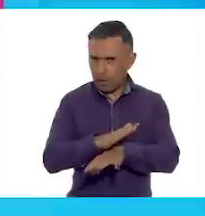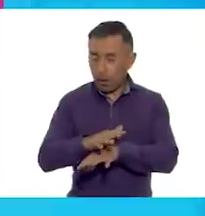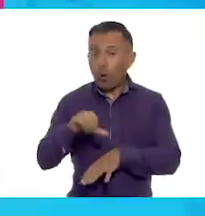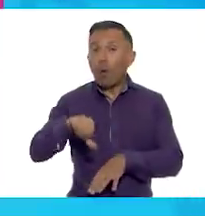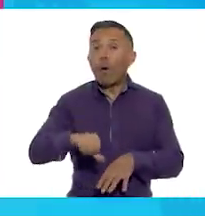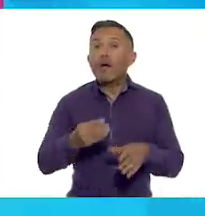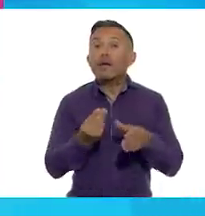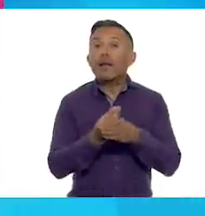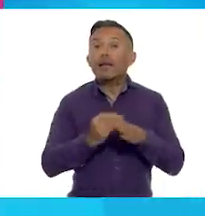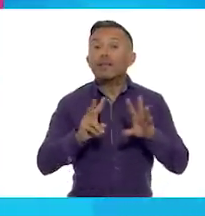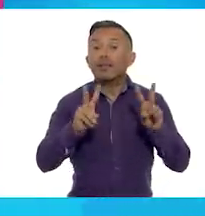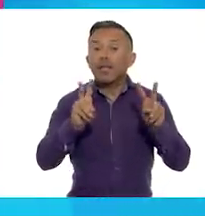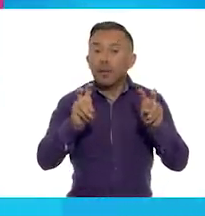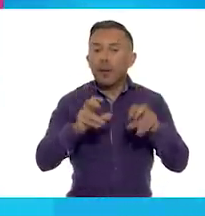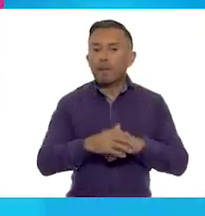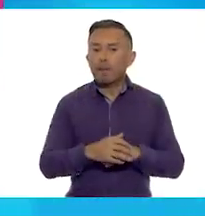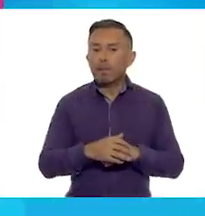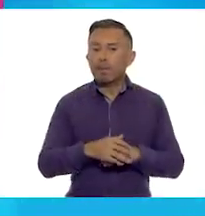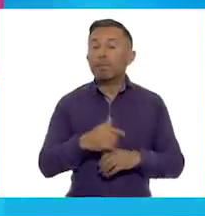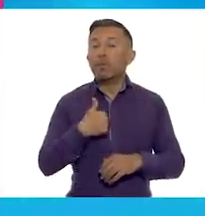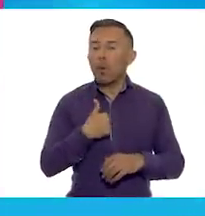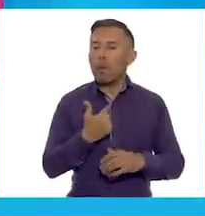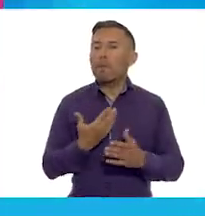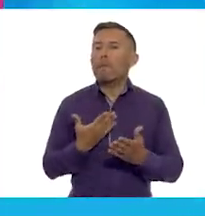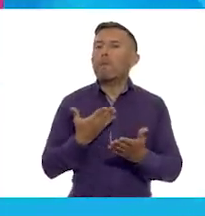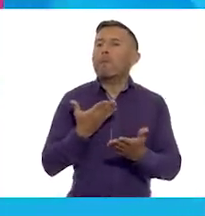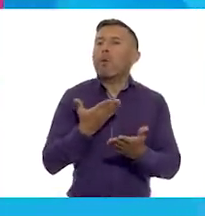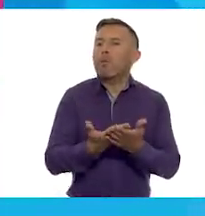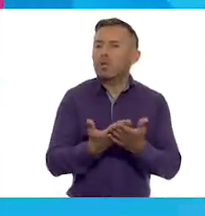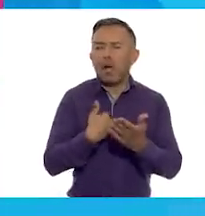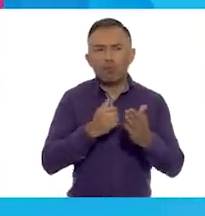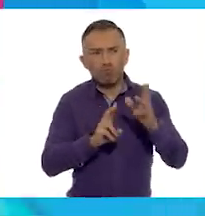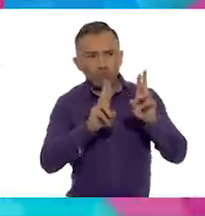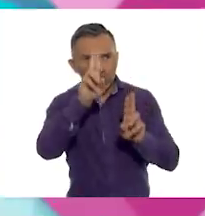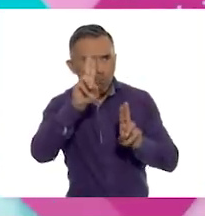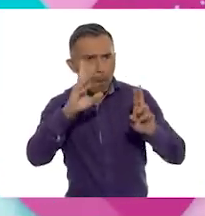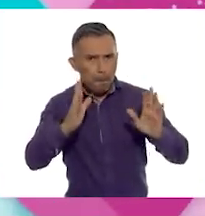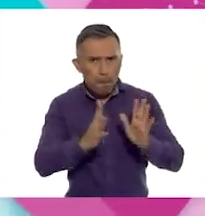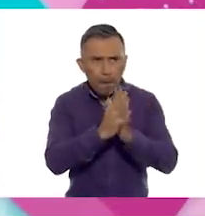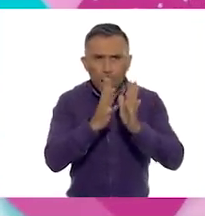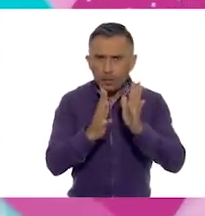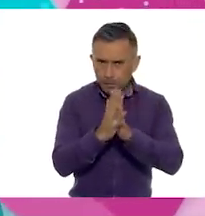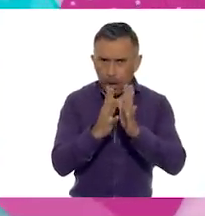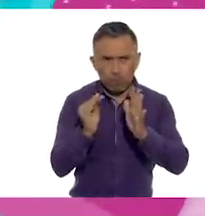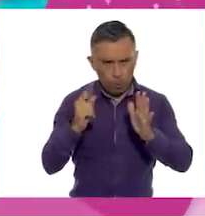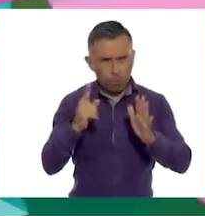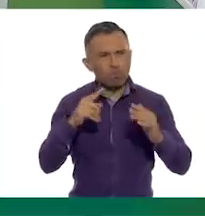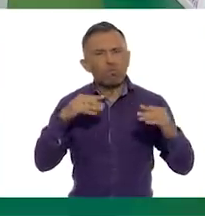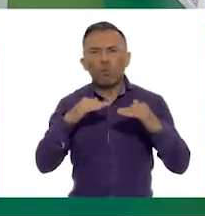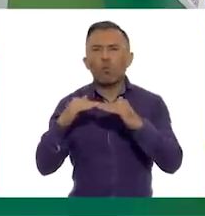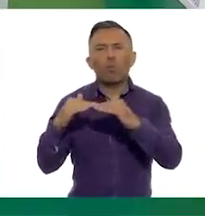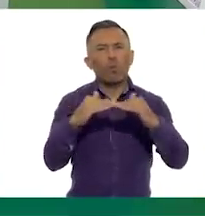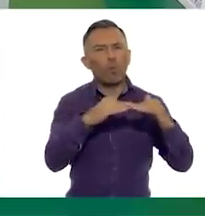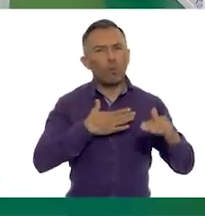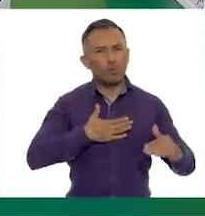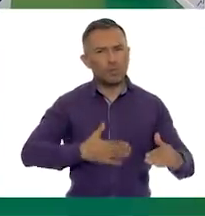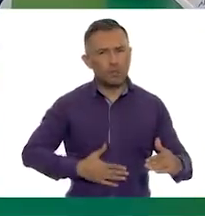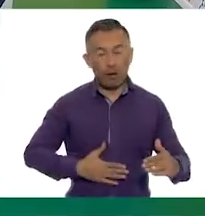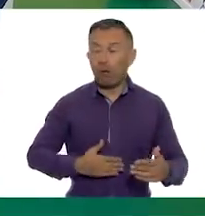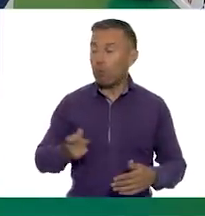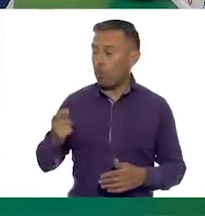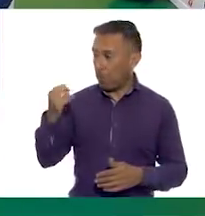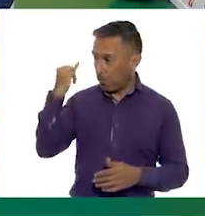hoy se llama Participo con Propuestas en Favor de la Justicia. Es un tema muy importante y ¿sabe qué?